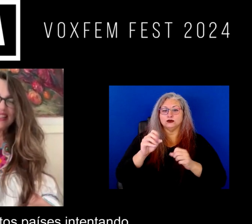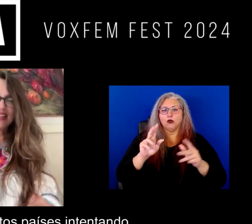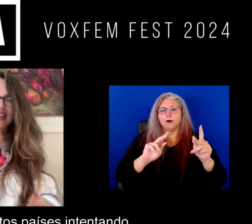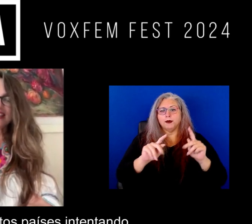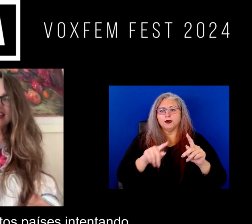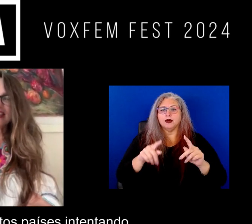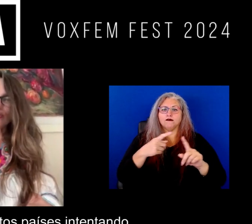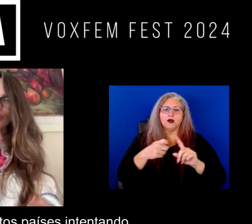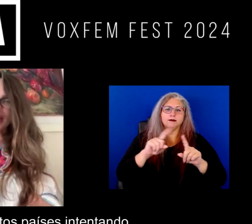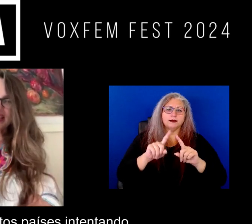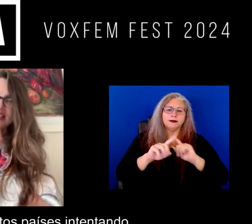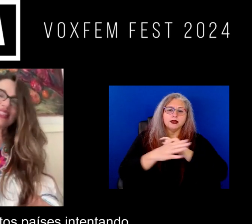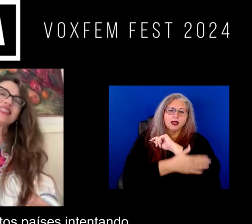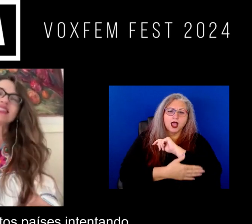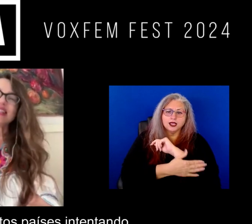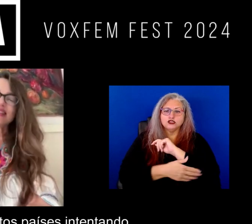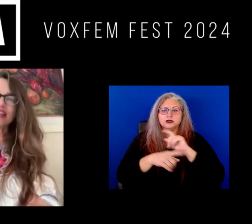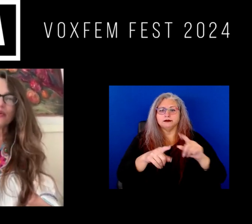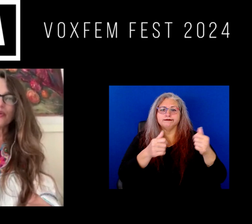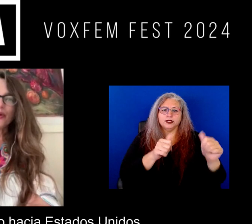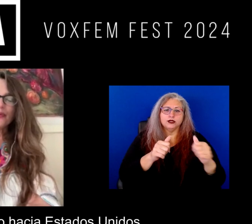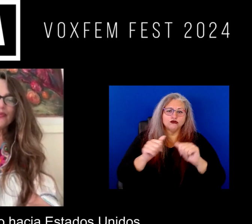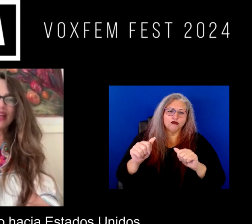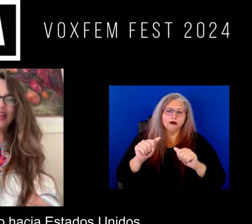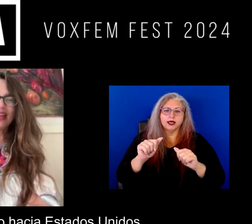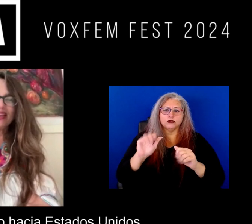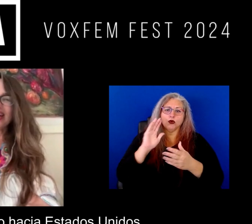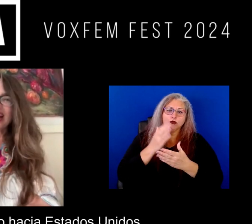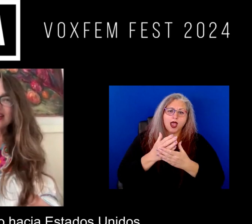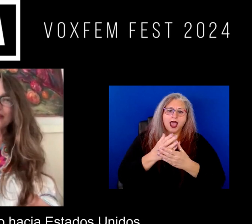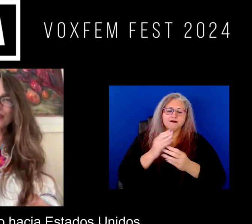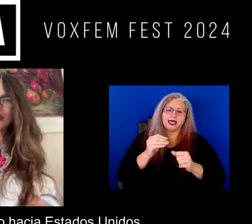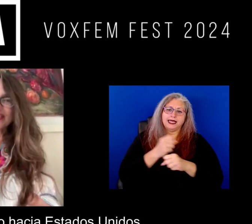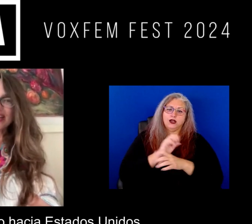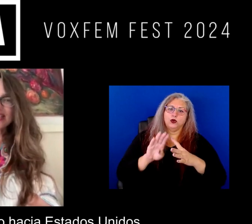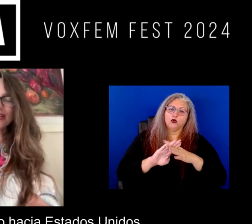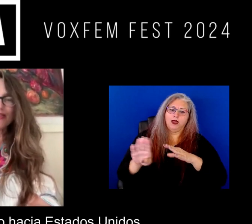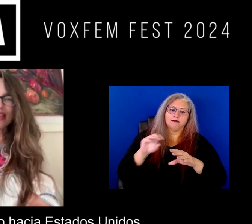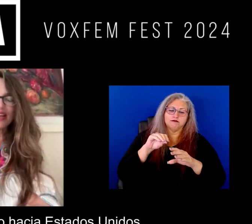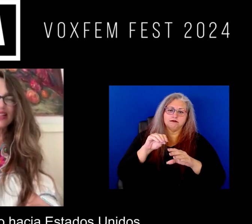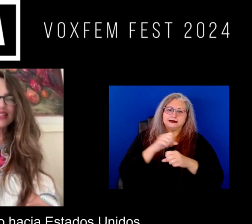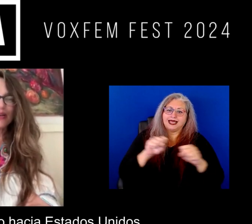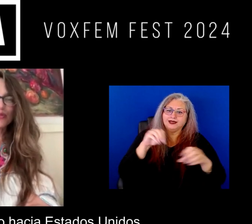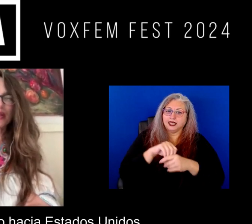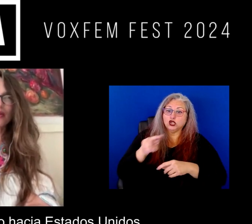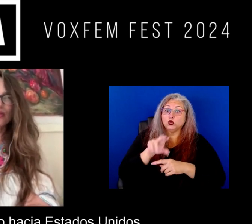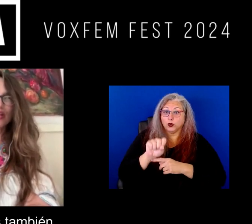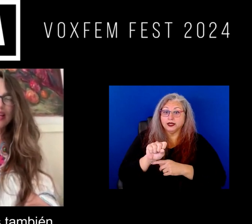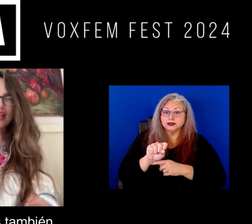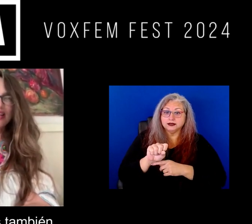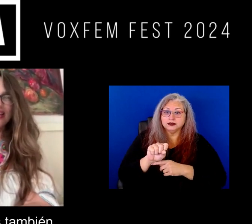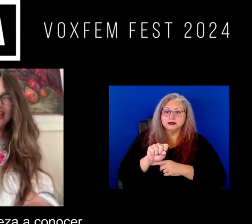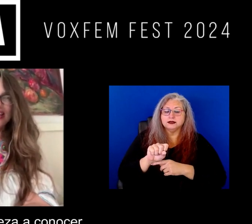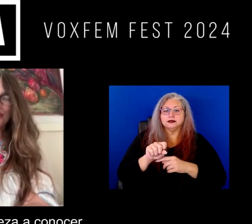llegan de tantos países intentando llegar y solicitar asilo hacia Estados Unidos,